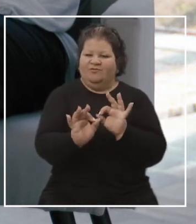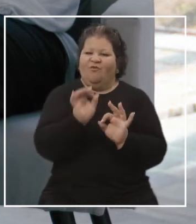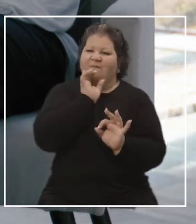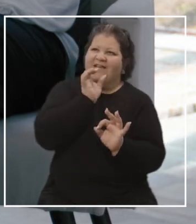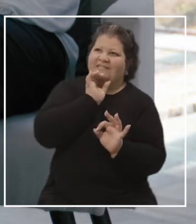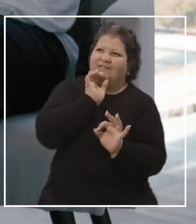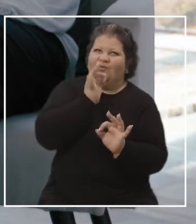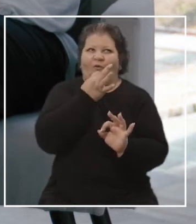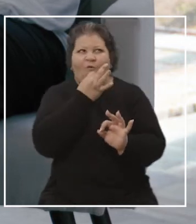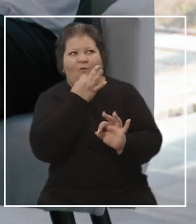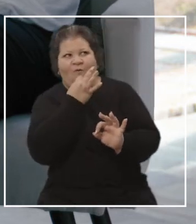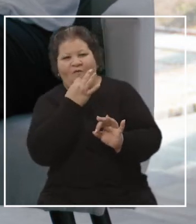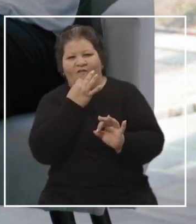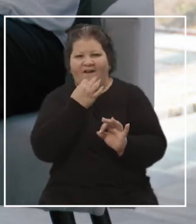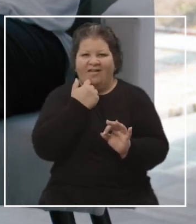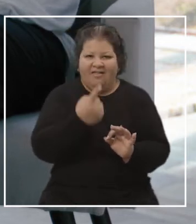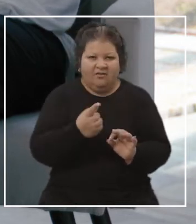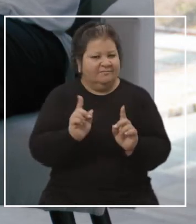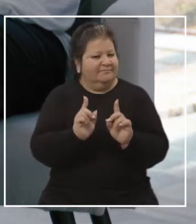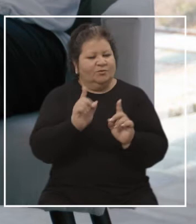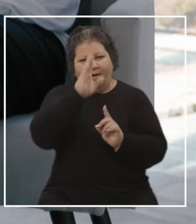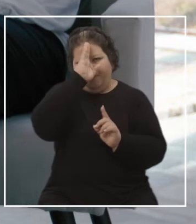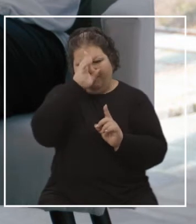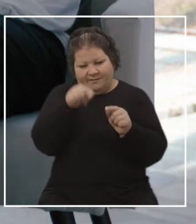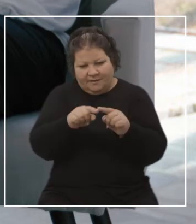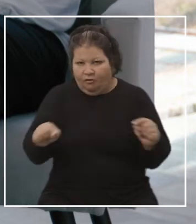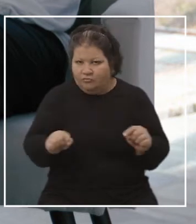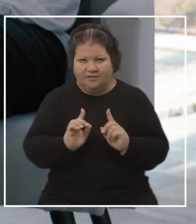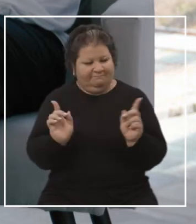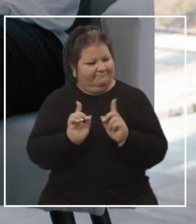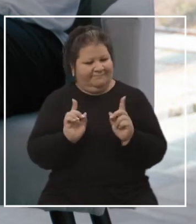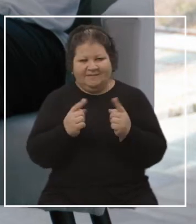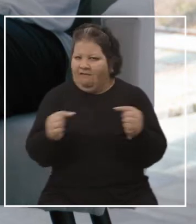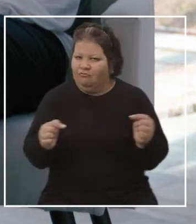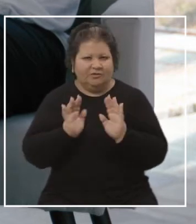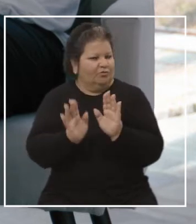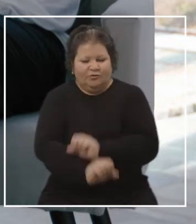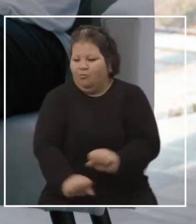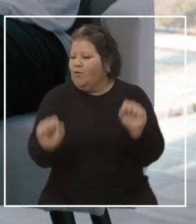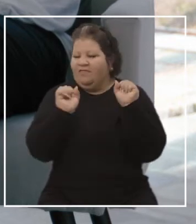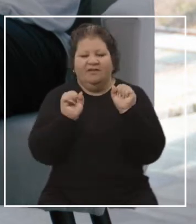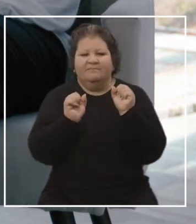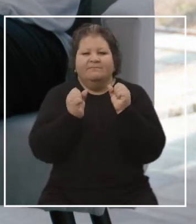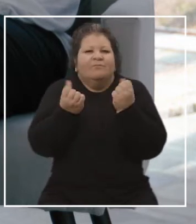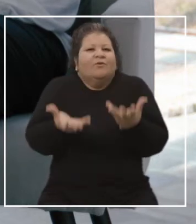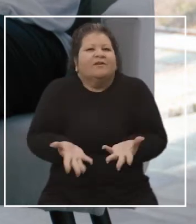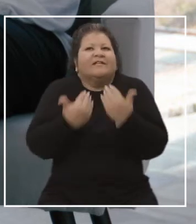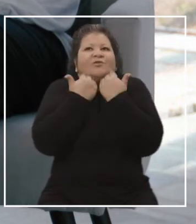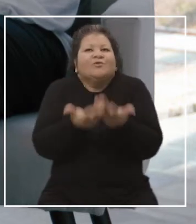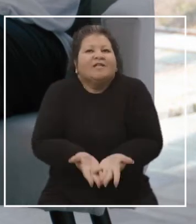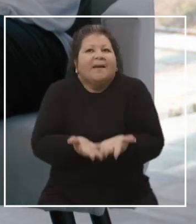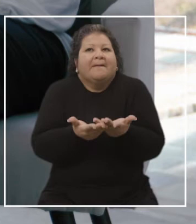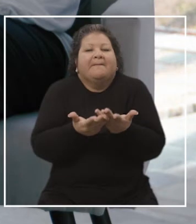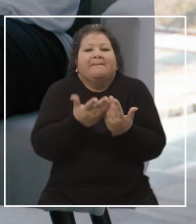media chistosa. He aprendido que esas cosas ahora actualmente no se pueden, porque no sé,